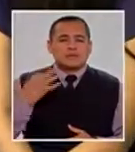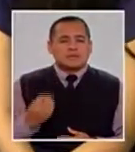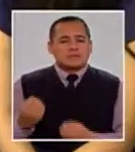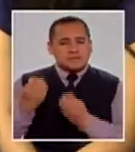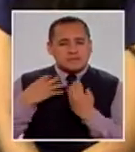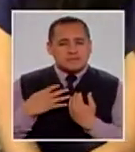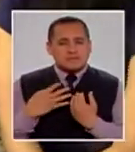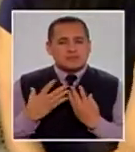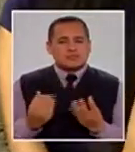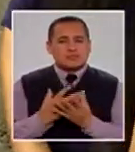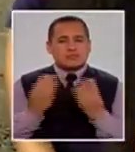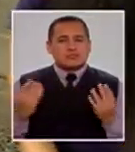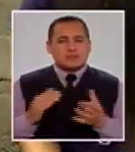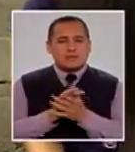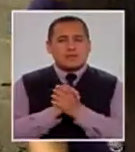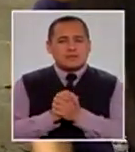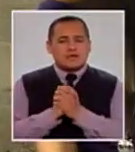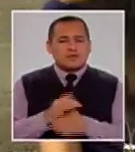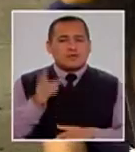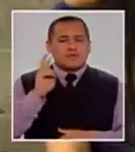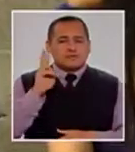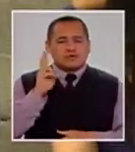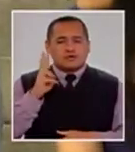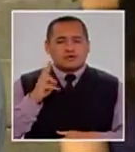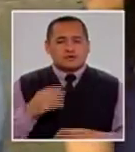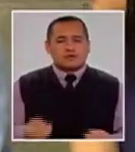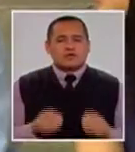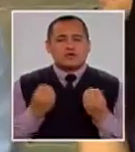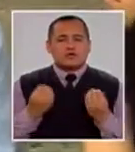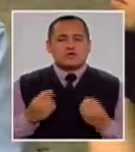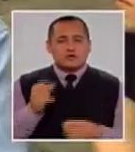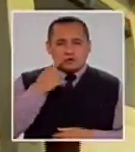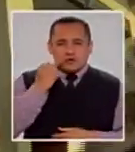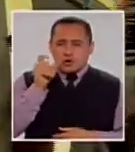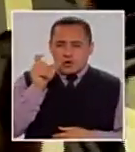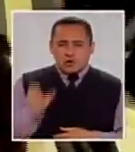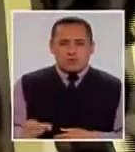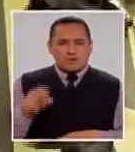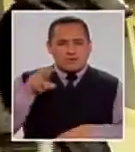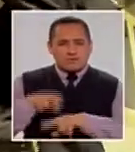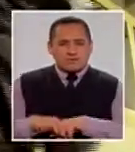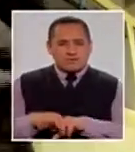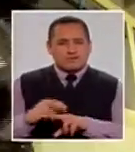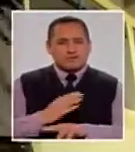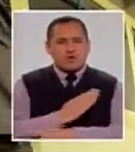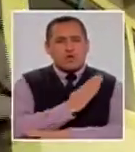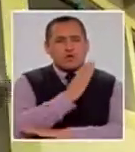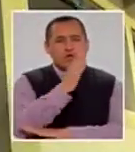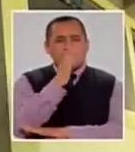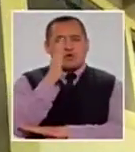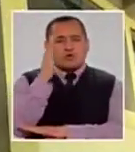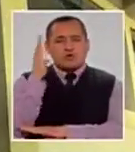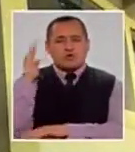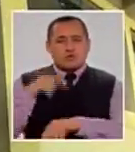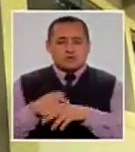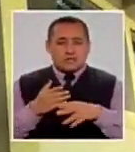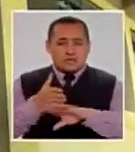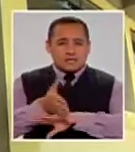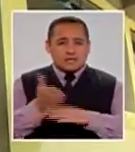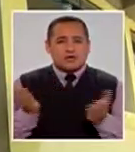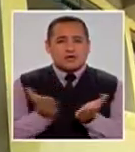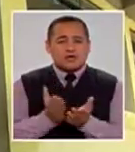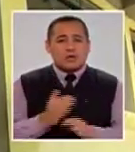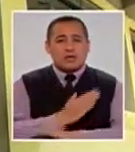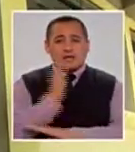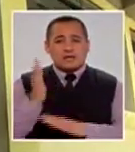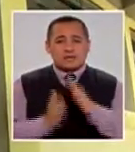Siempre me dicen, ¿no?, muchos amigos, profesores, ¿cómo este señor puede estar aquí todo el tiempo, no?, que desde que